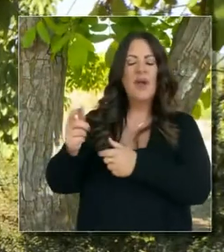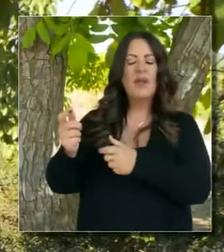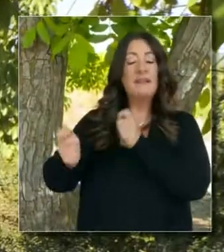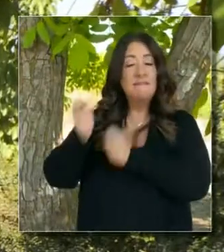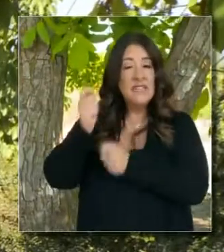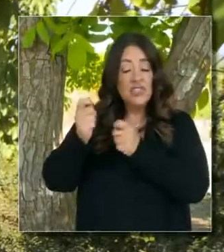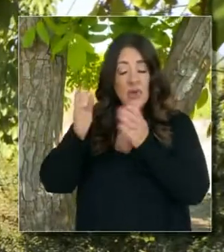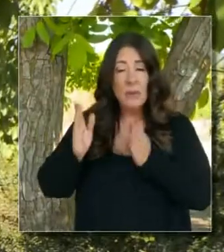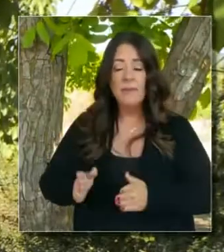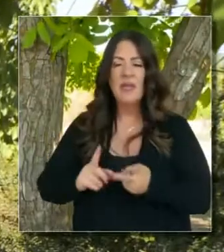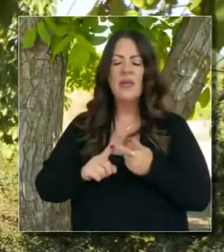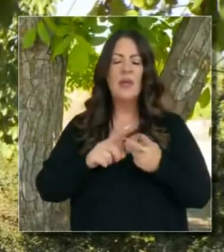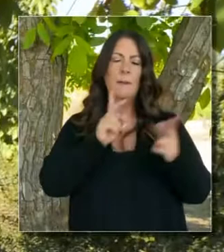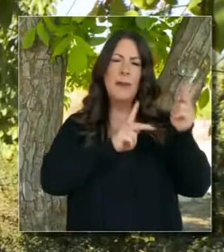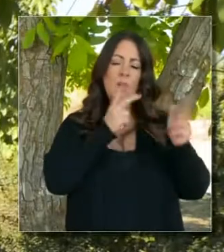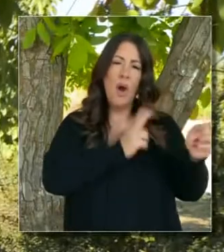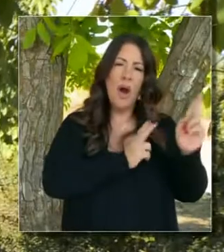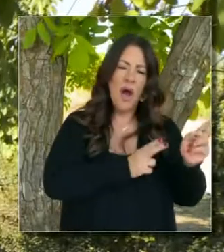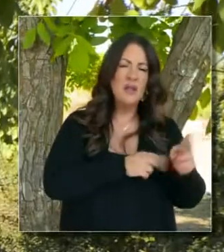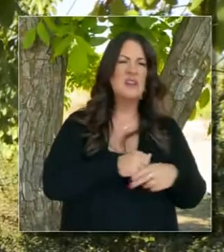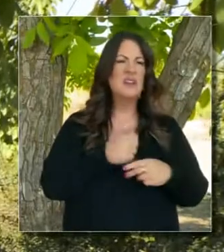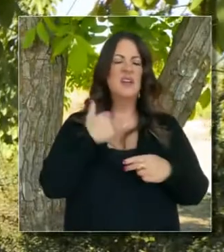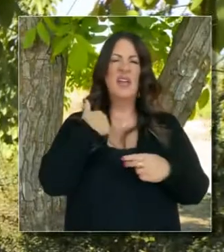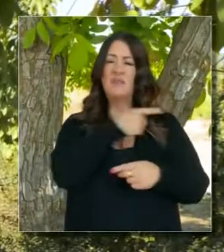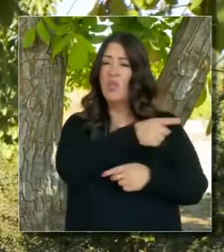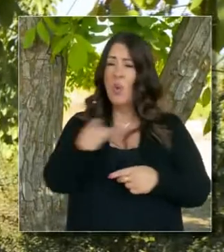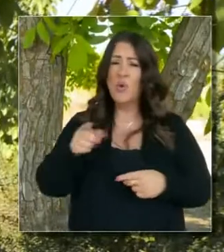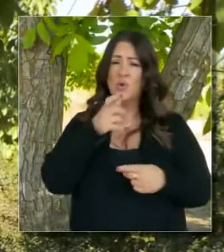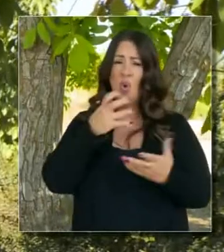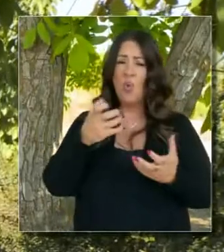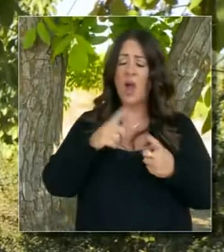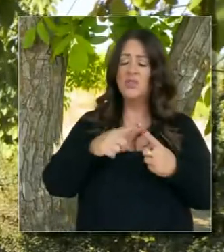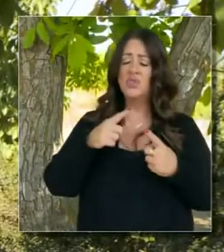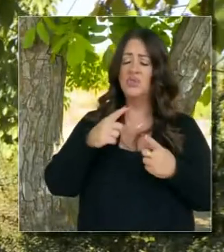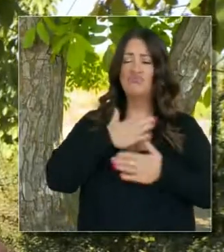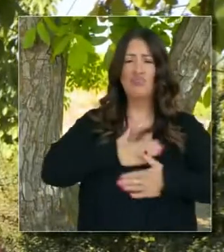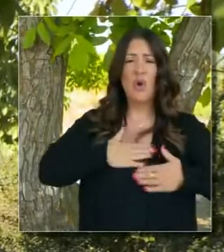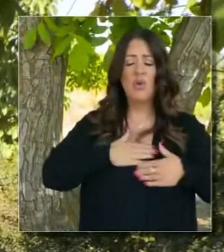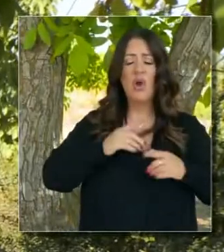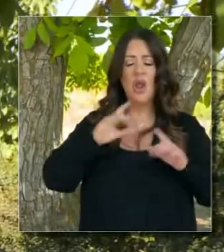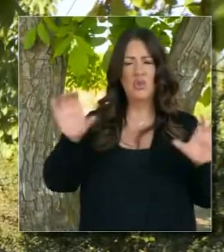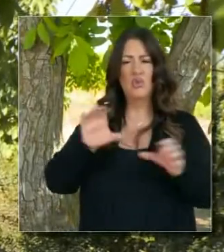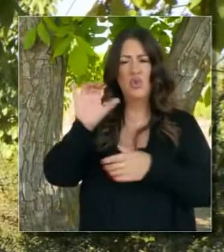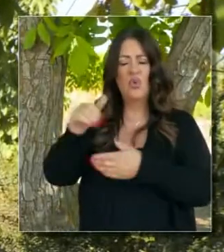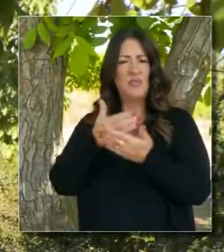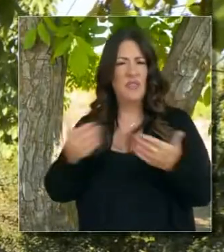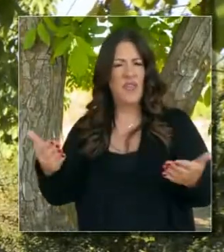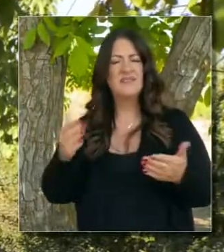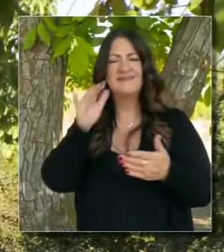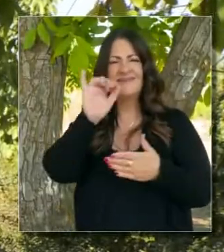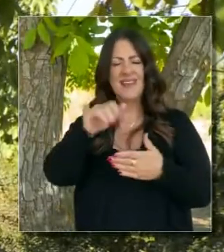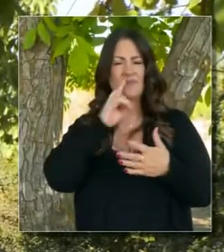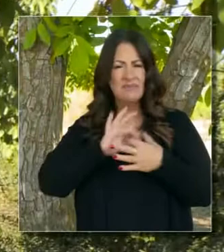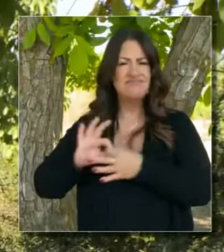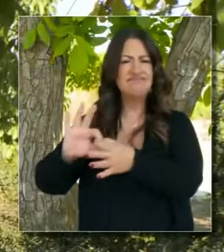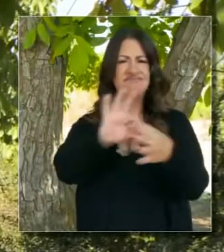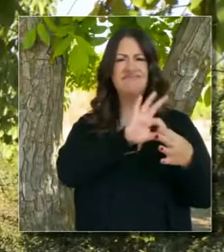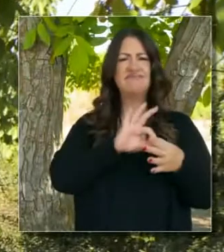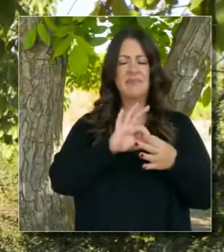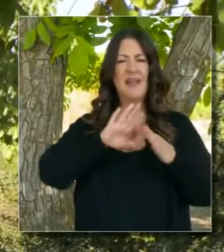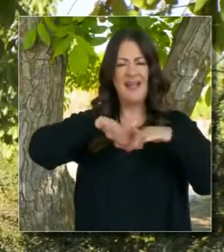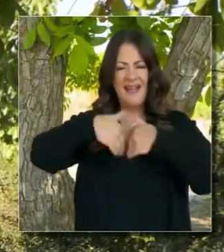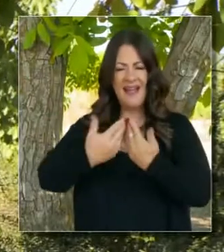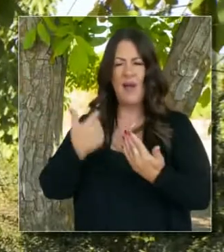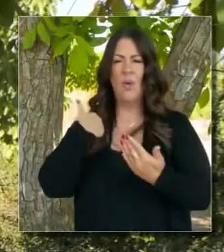cazadores, pescadores, nuestras mujeres, de incorporar a aquellos que quieren salir a recrearse y aquellos que quieren hacer el